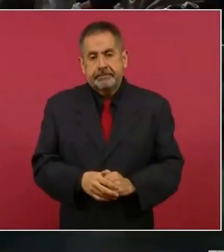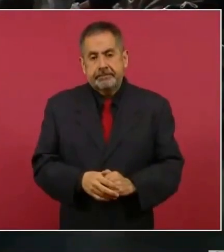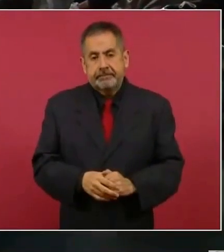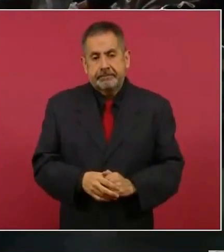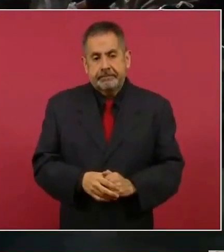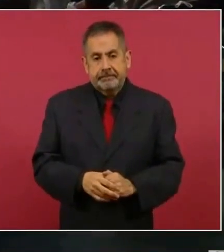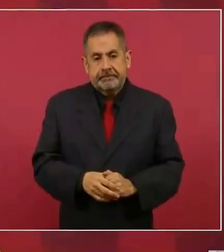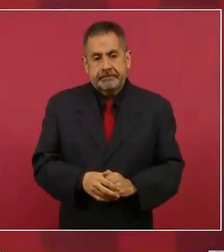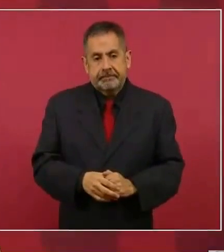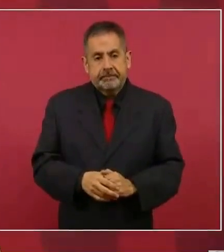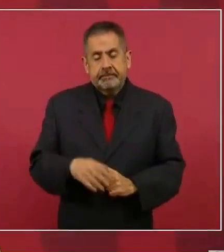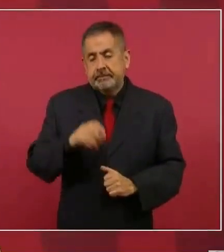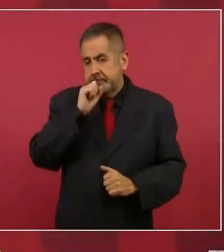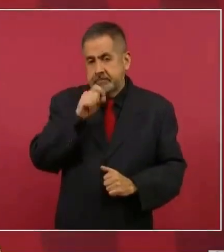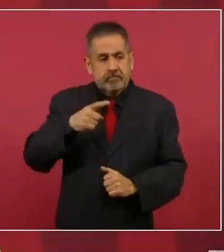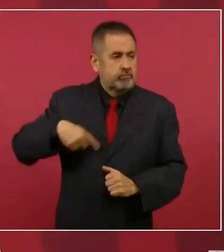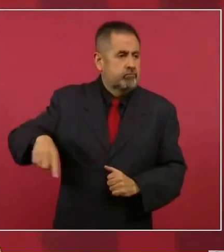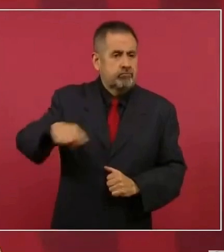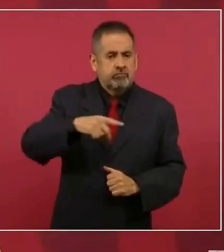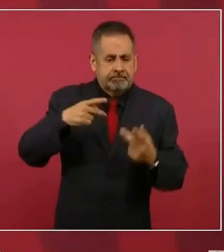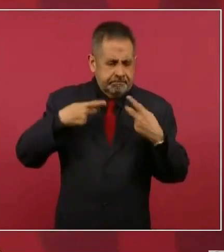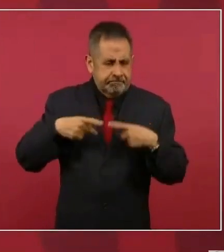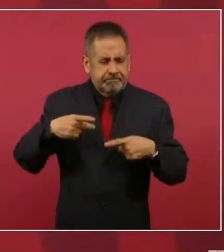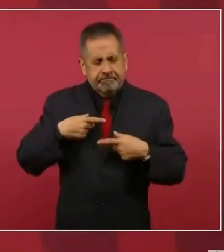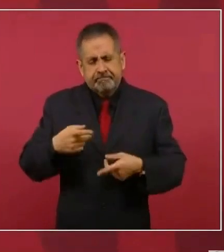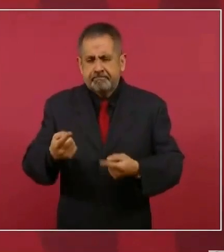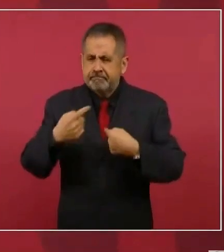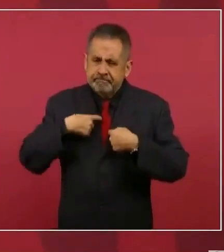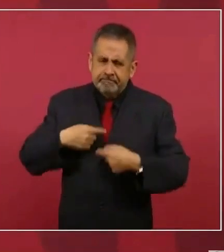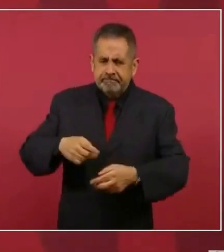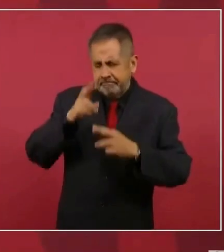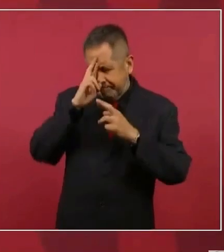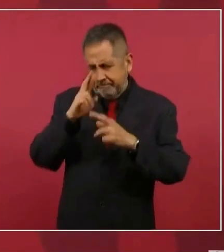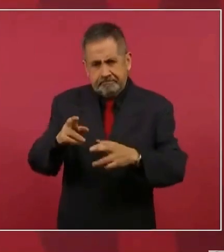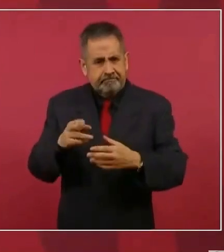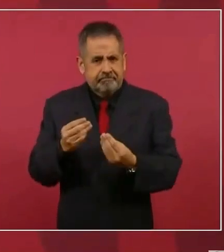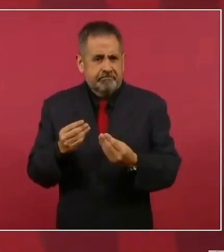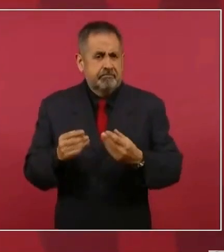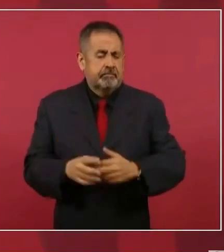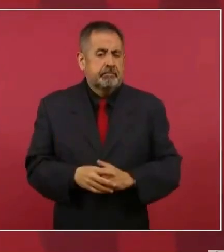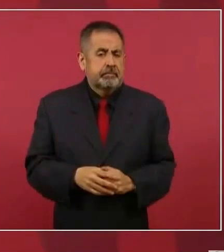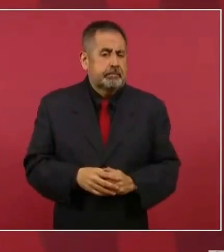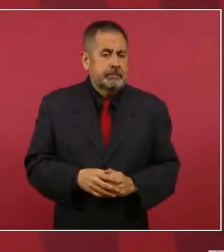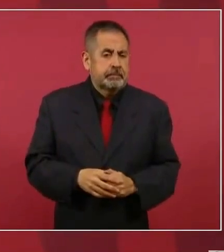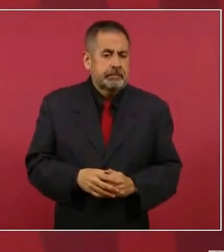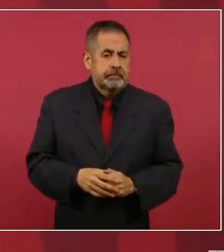Y muy respetuosa, ni siquiera